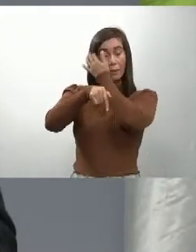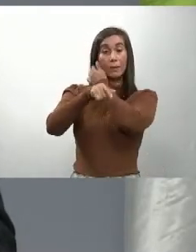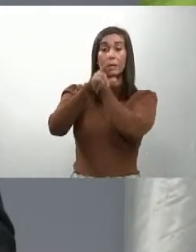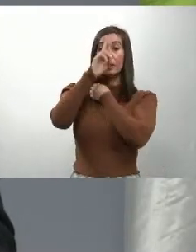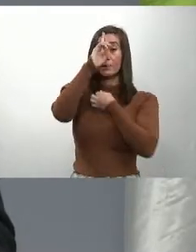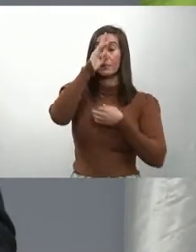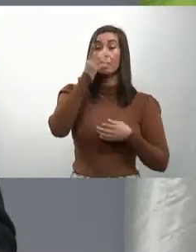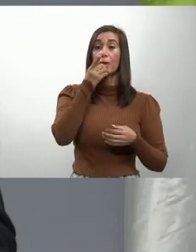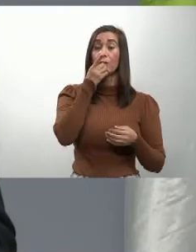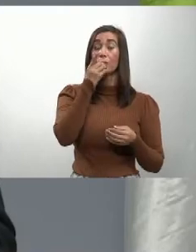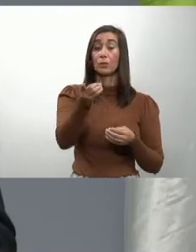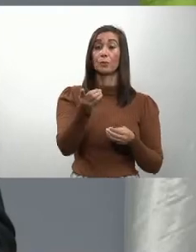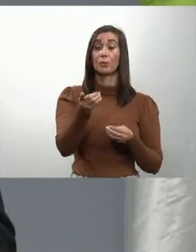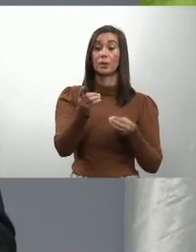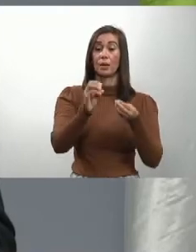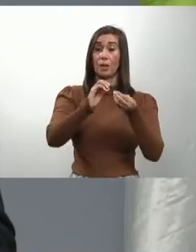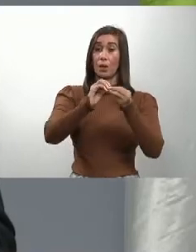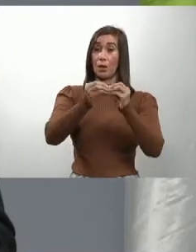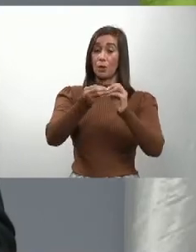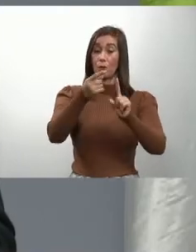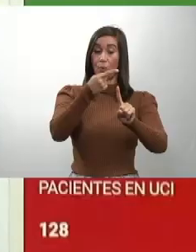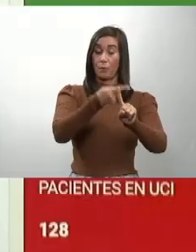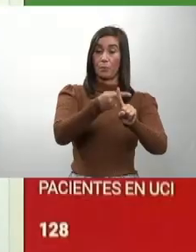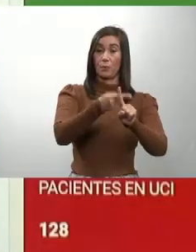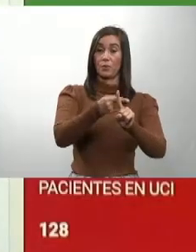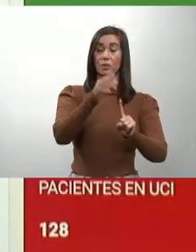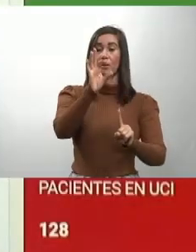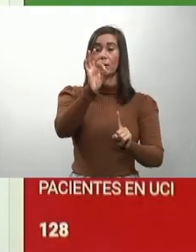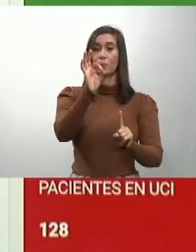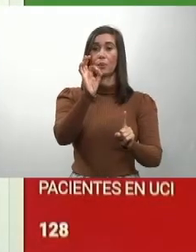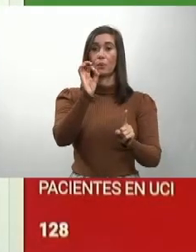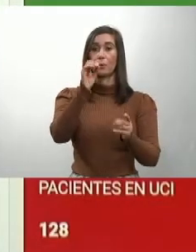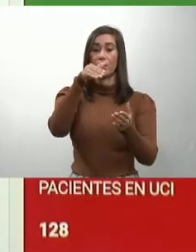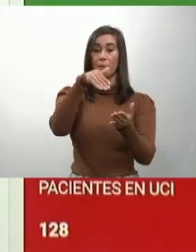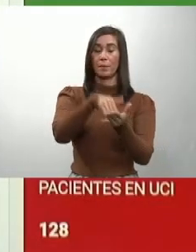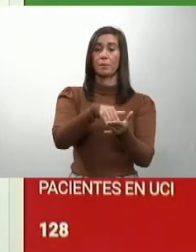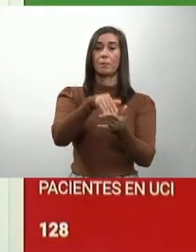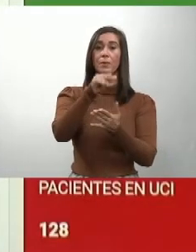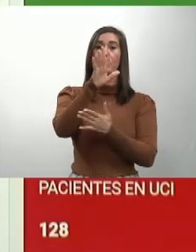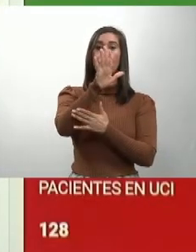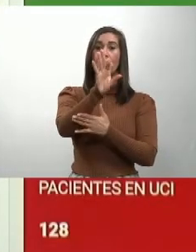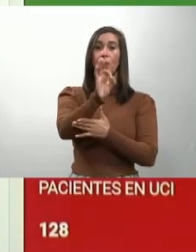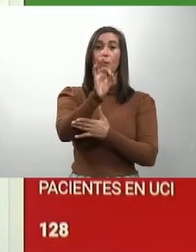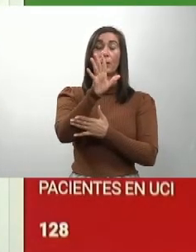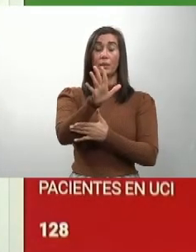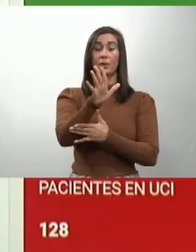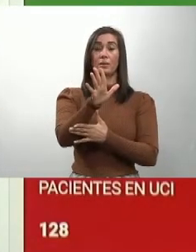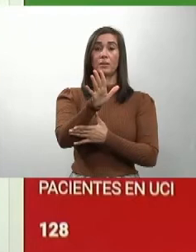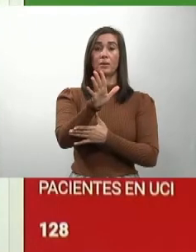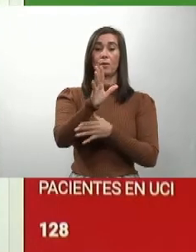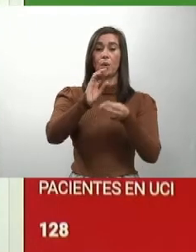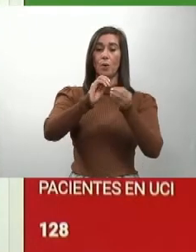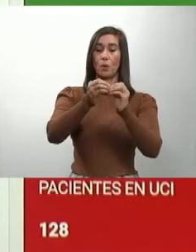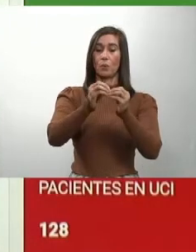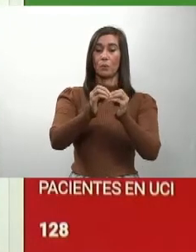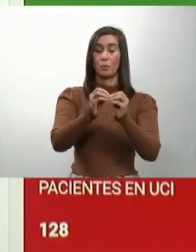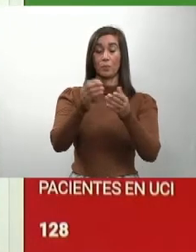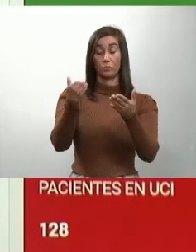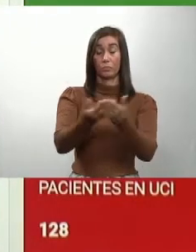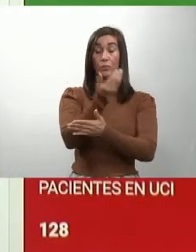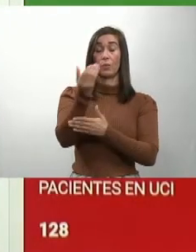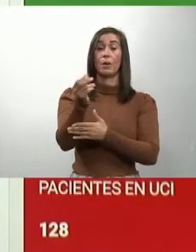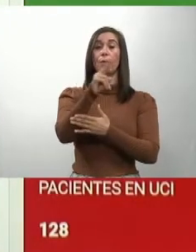el número de casos confirmados es de 9.095. Con un número de casos nuevos de